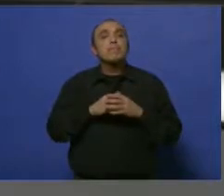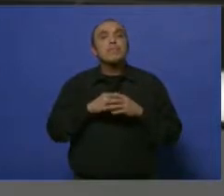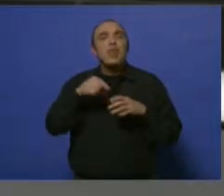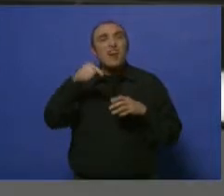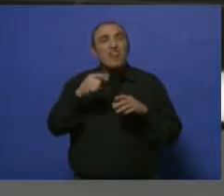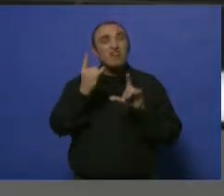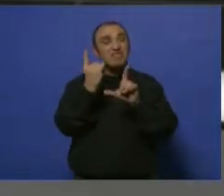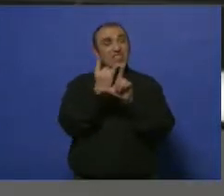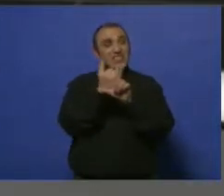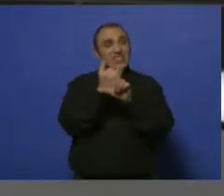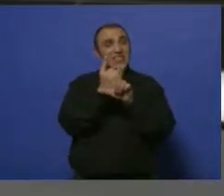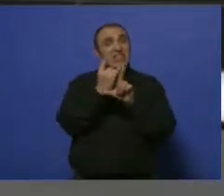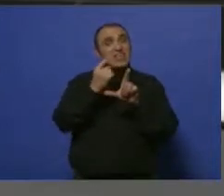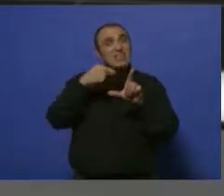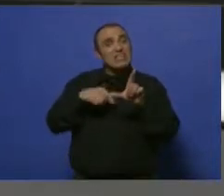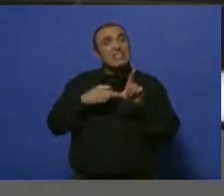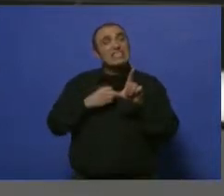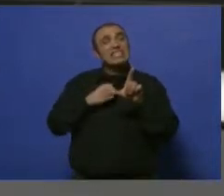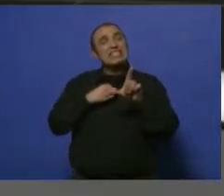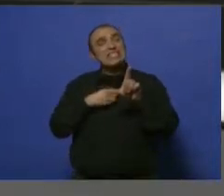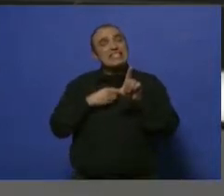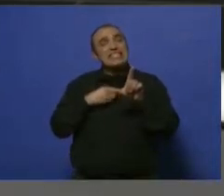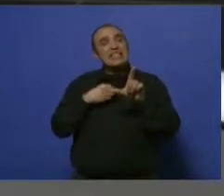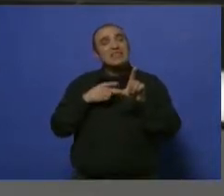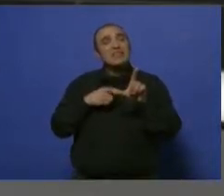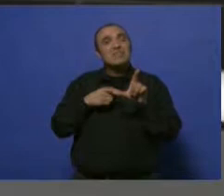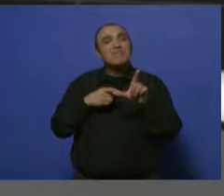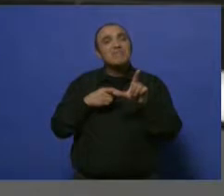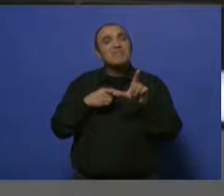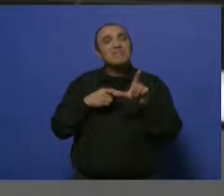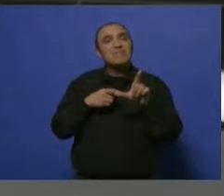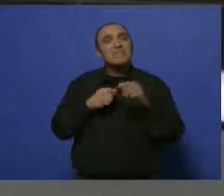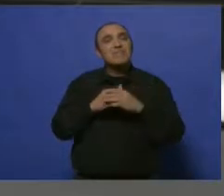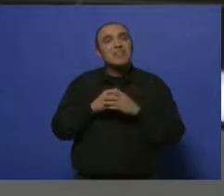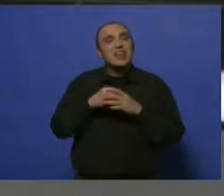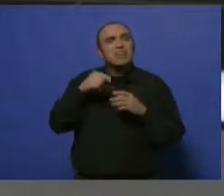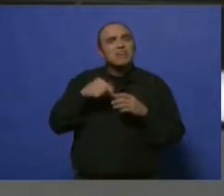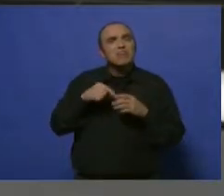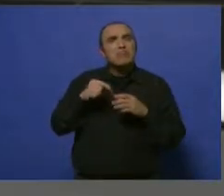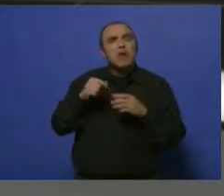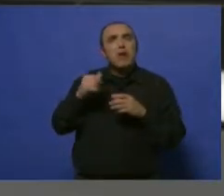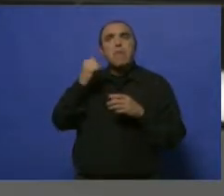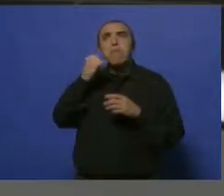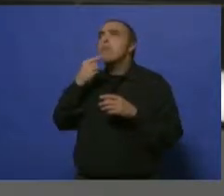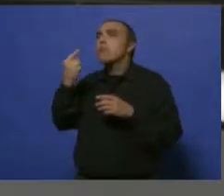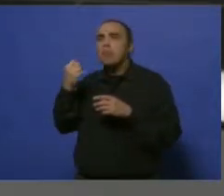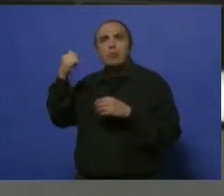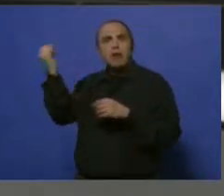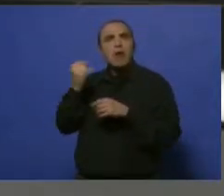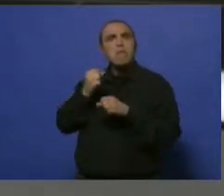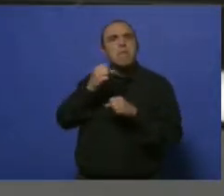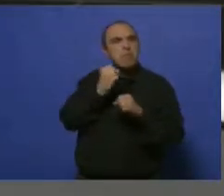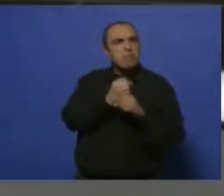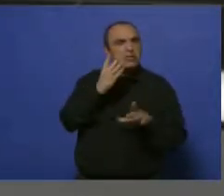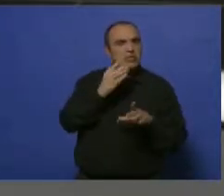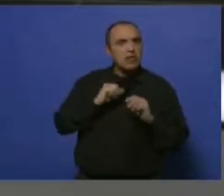la intención es que esto no pase, por lo tanto cuando hay temas que no superan, lo que hacemos inmediatamente es llamar a los especialistas. Tenemos en